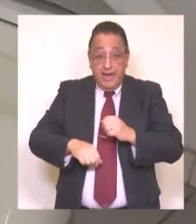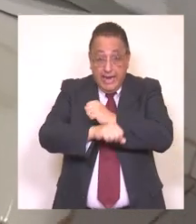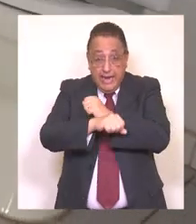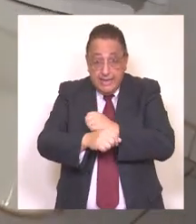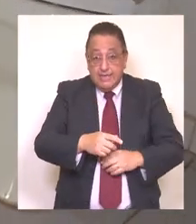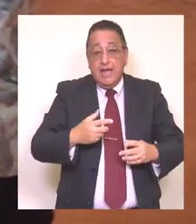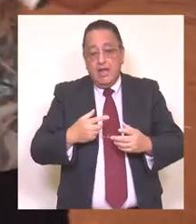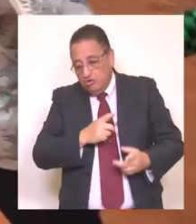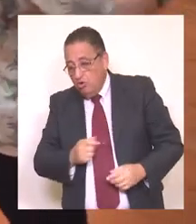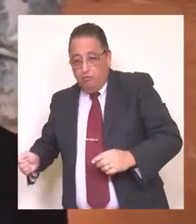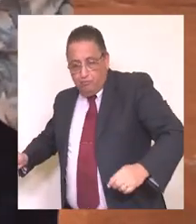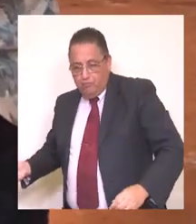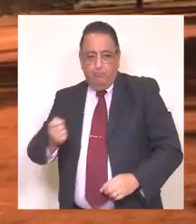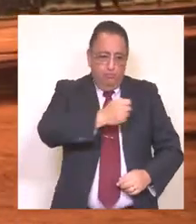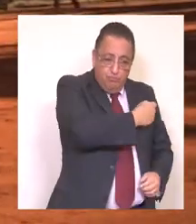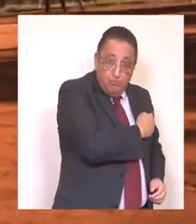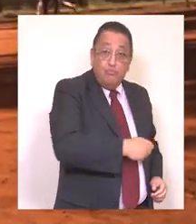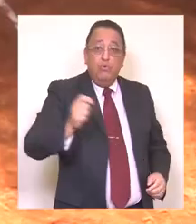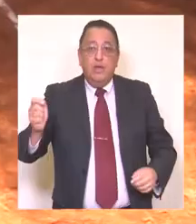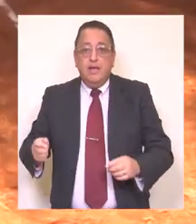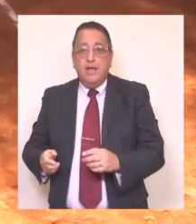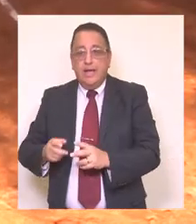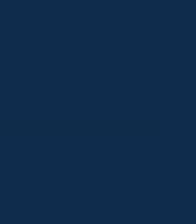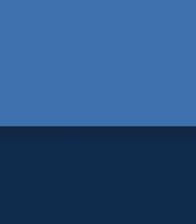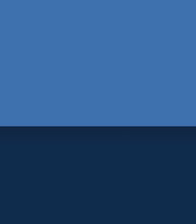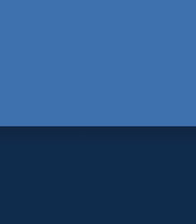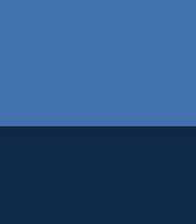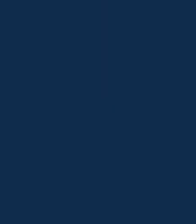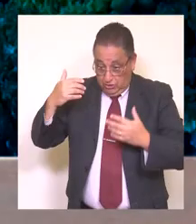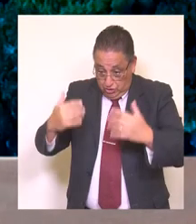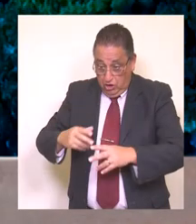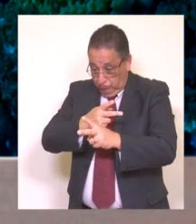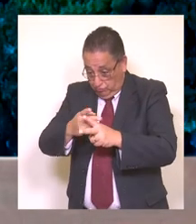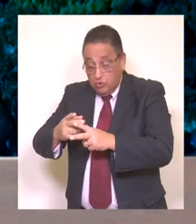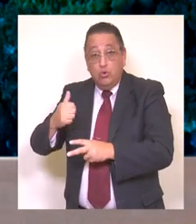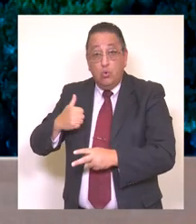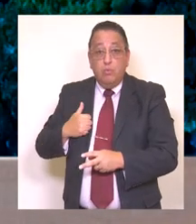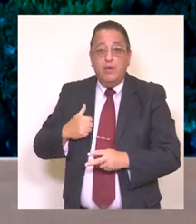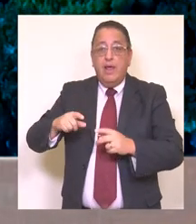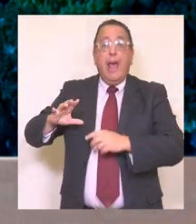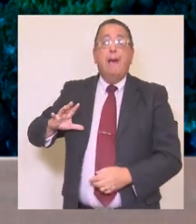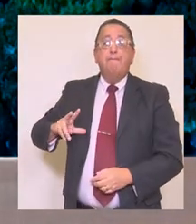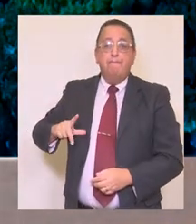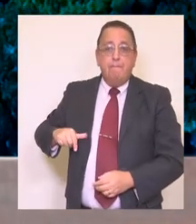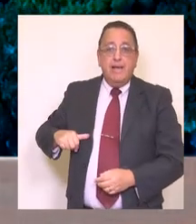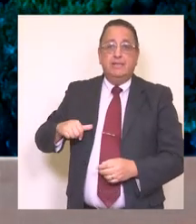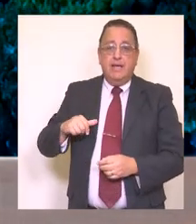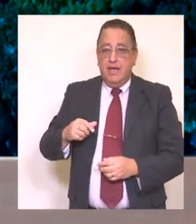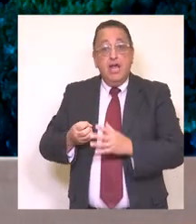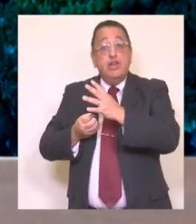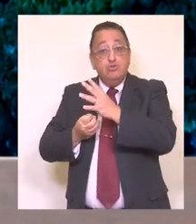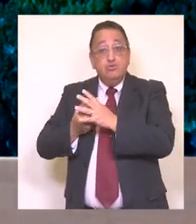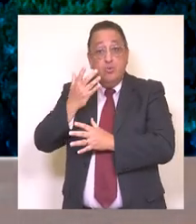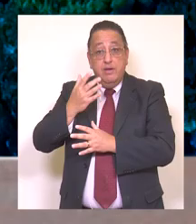universales en nuestras canchas de tenis municipal. También hemos logrado concretar la